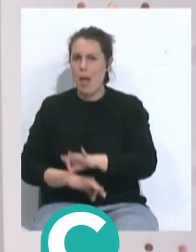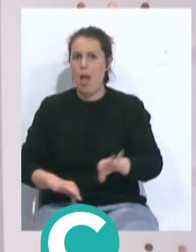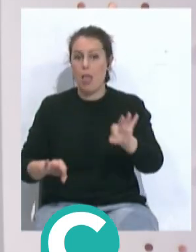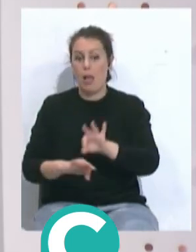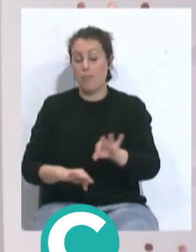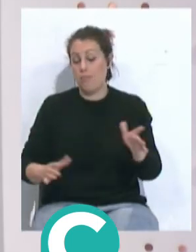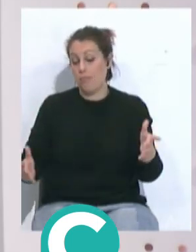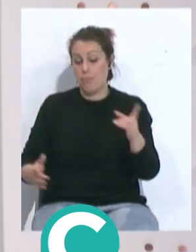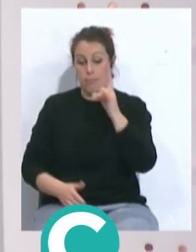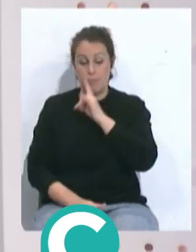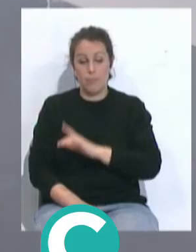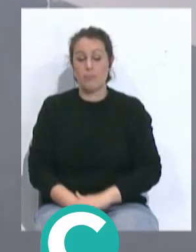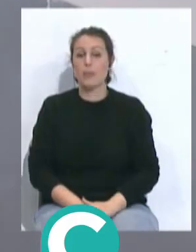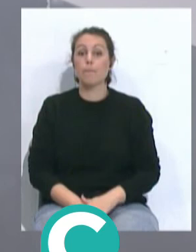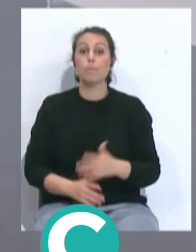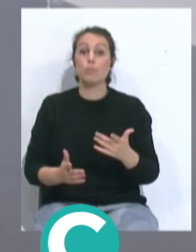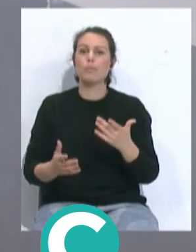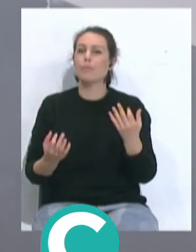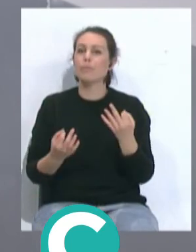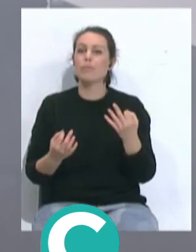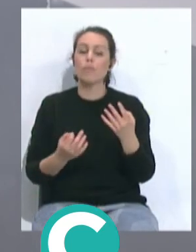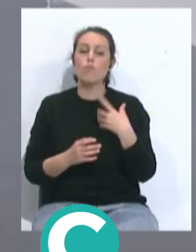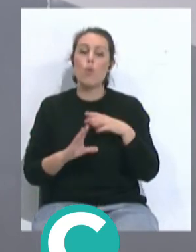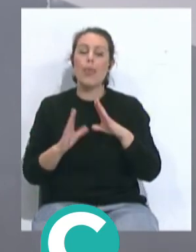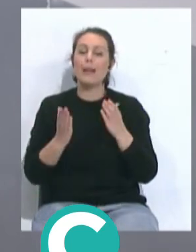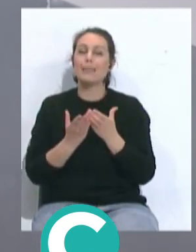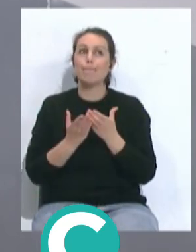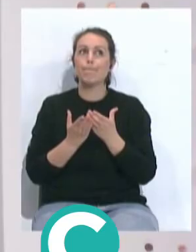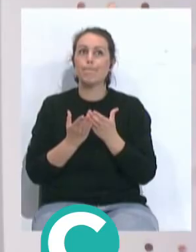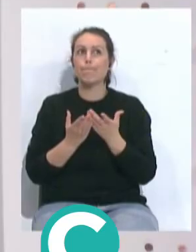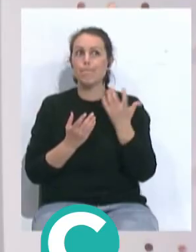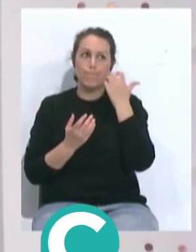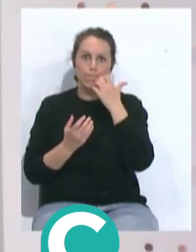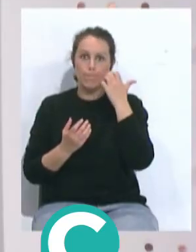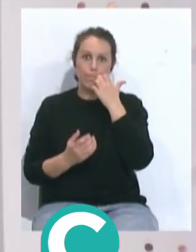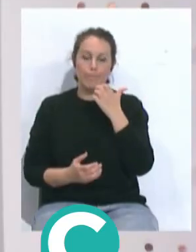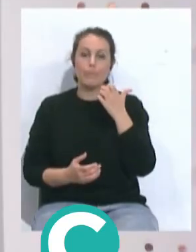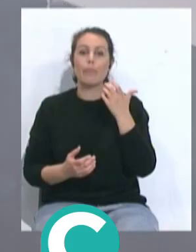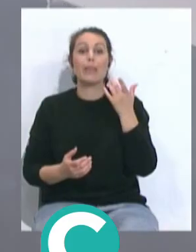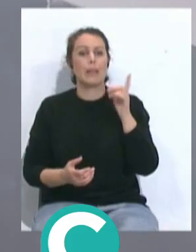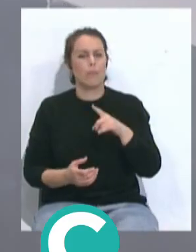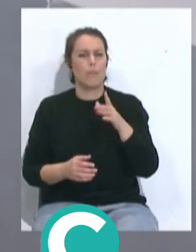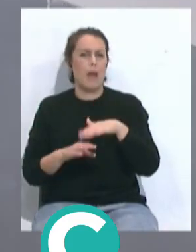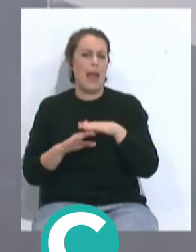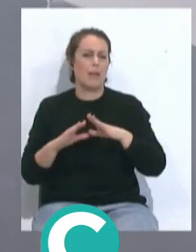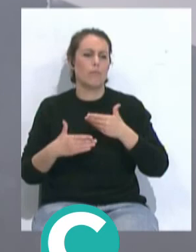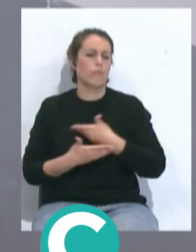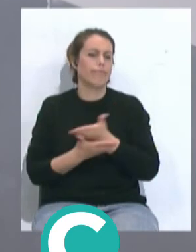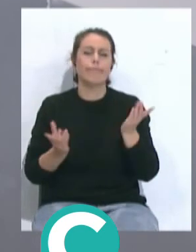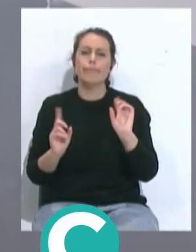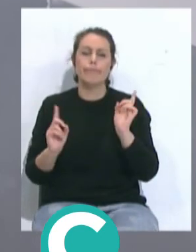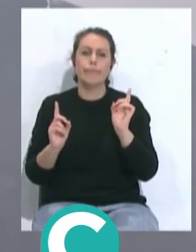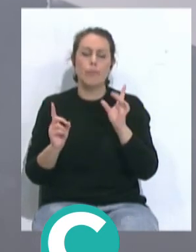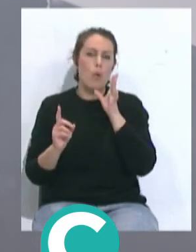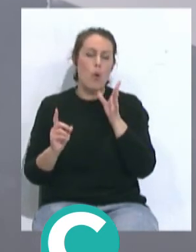está todo ok. Lo pasa es que va a ser un mundial muy... Atípico. Atípico y sobre todo no para todo el mundo porque